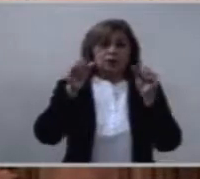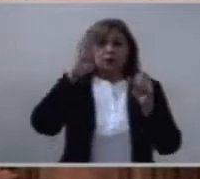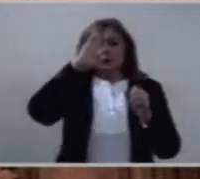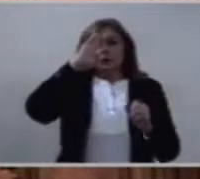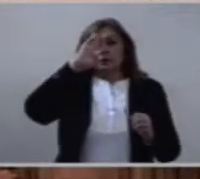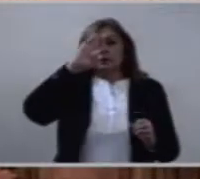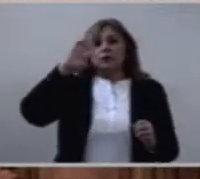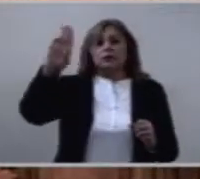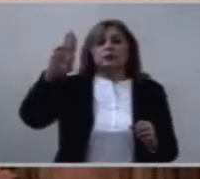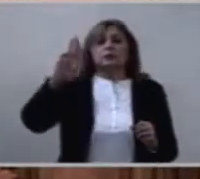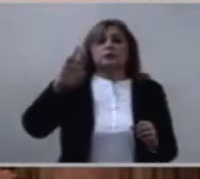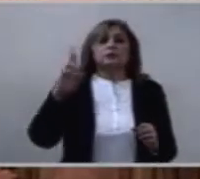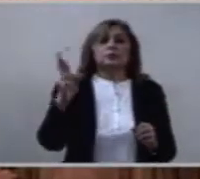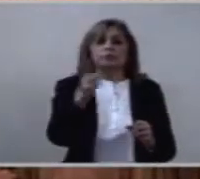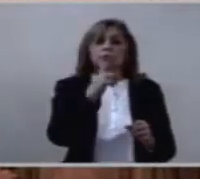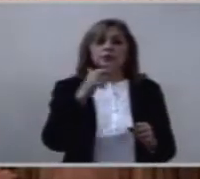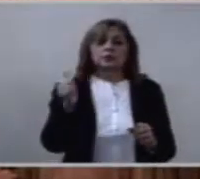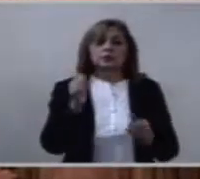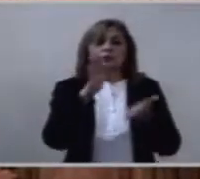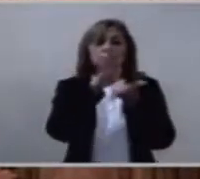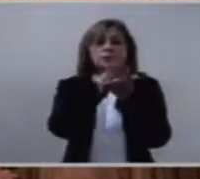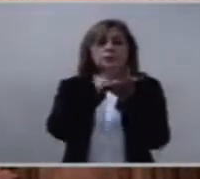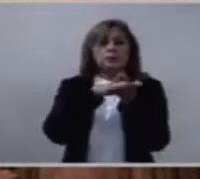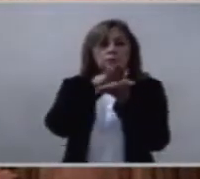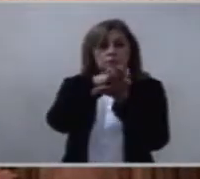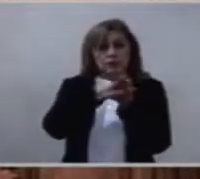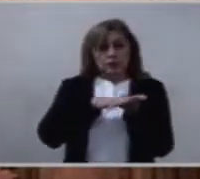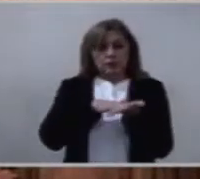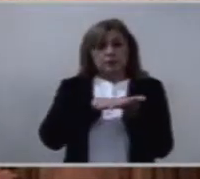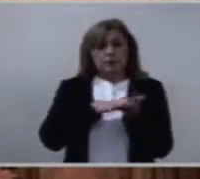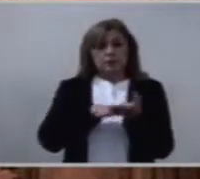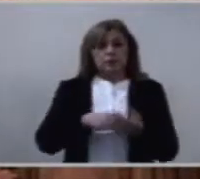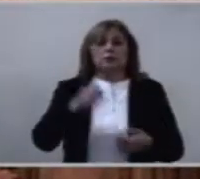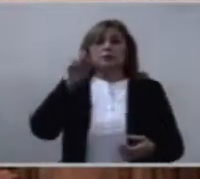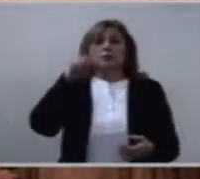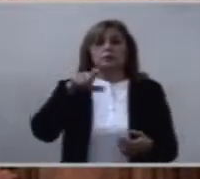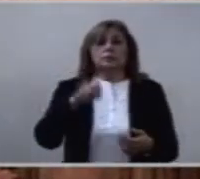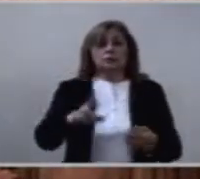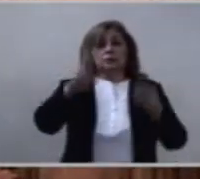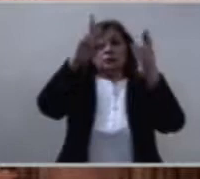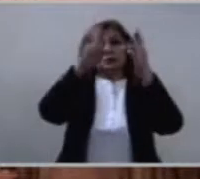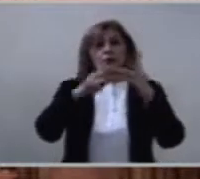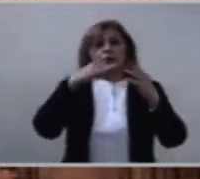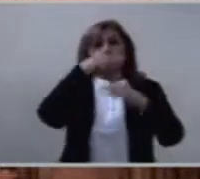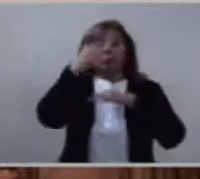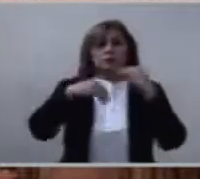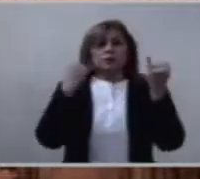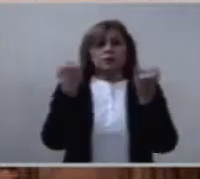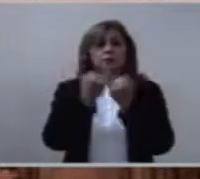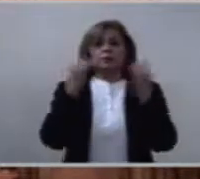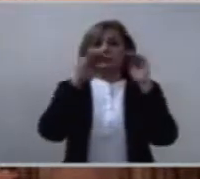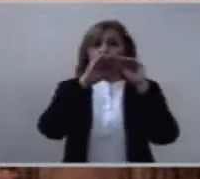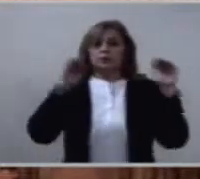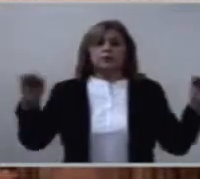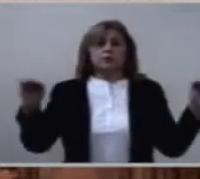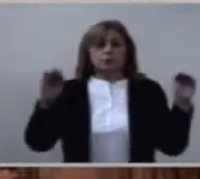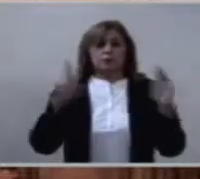Hay que recibir con humildad el mismo denario. Pero también